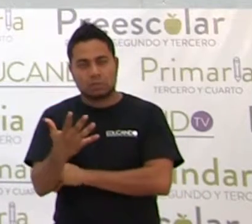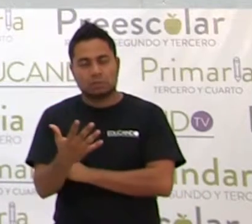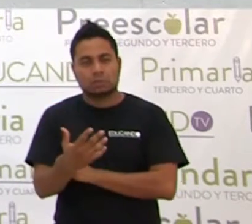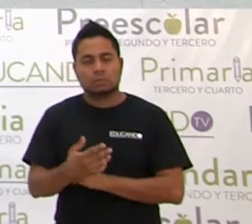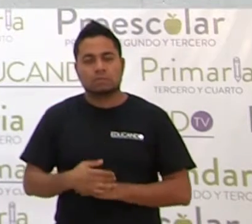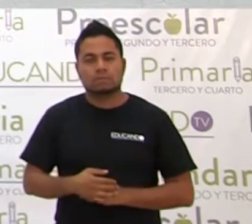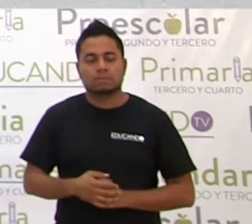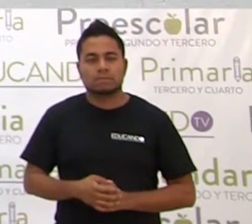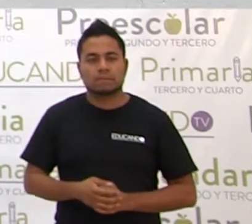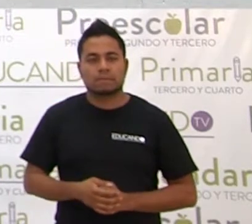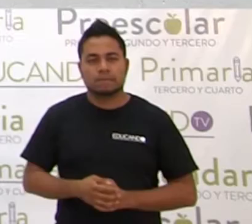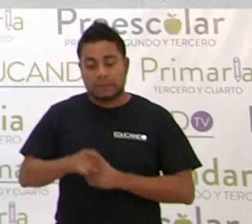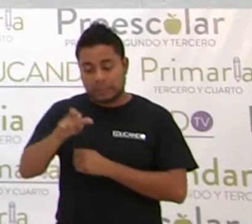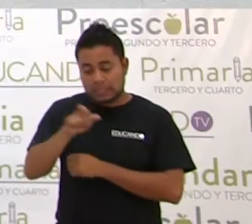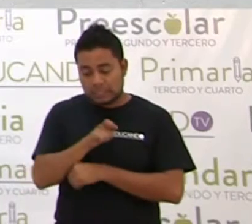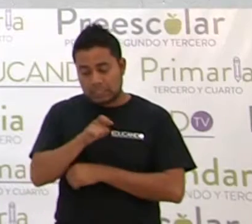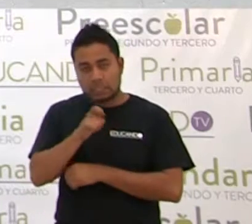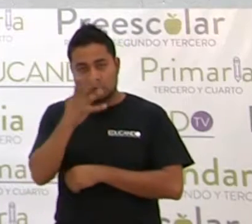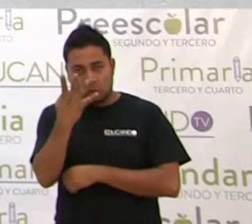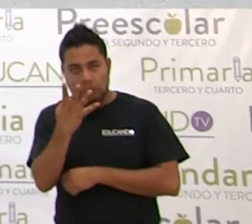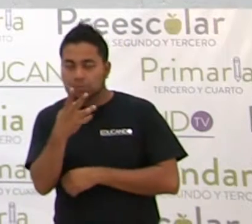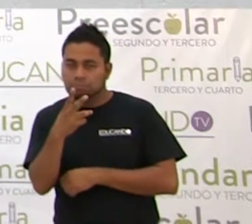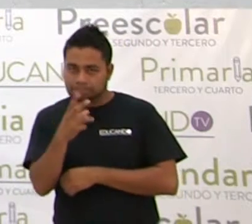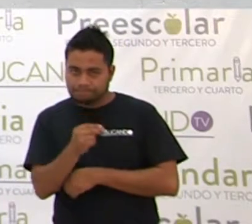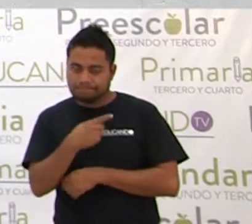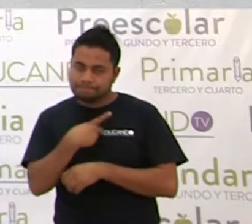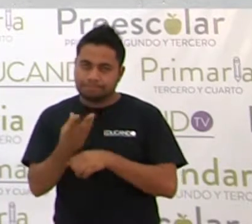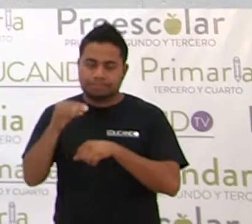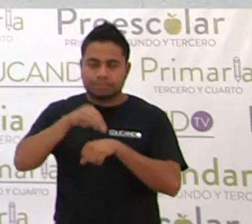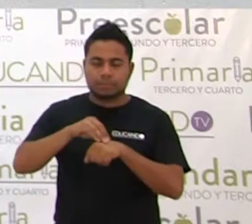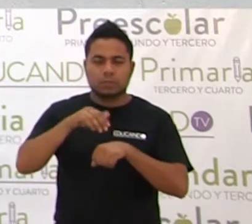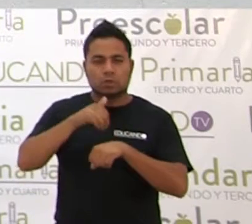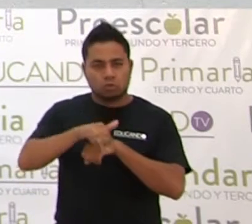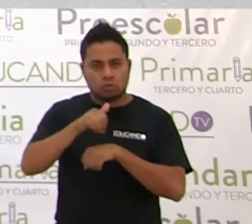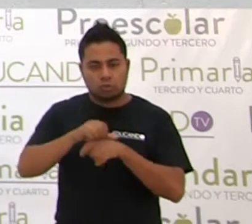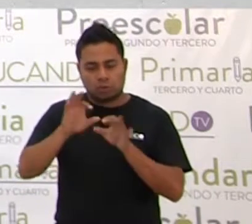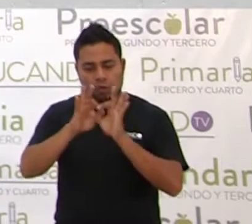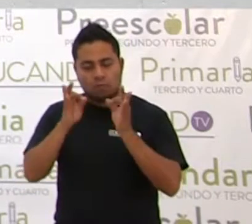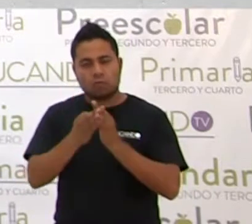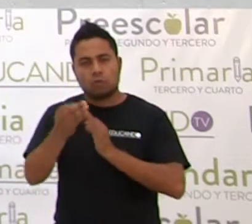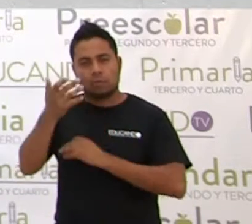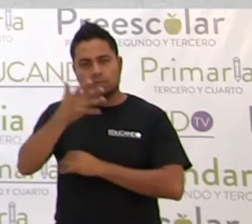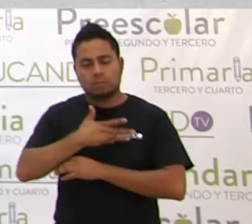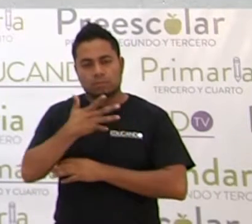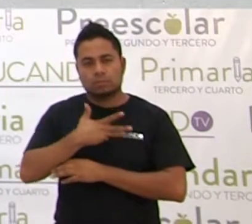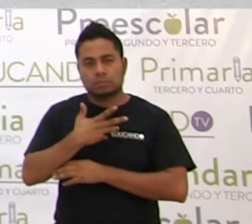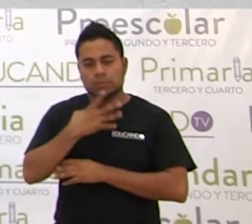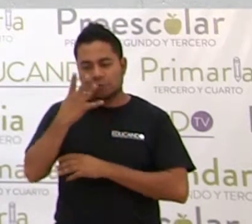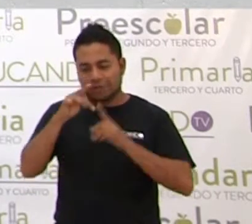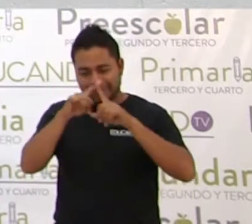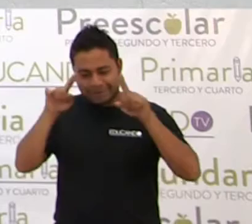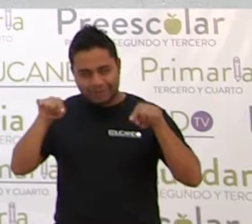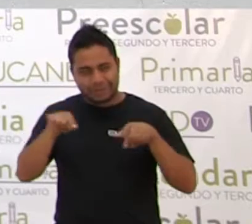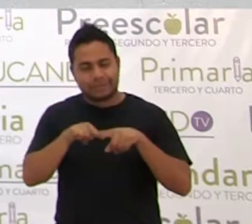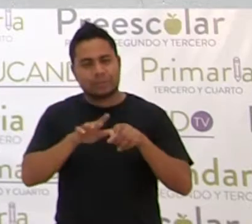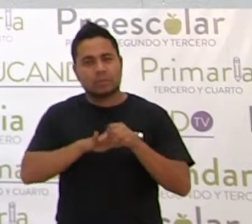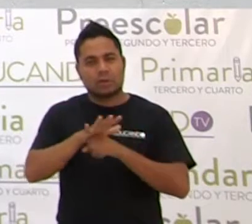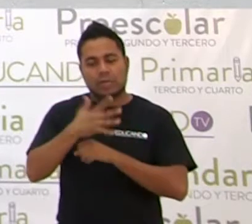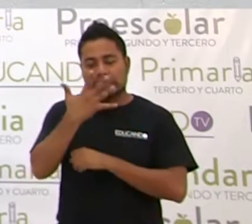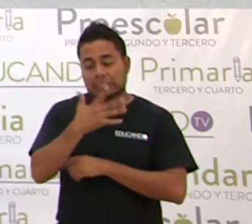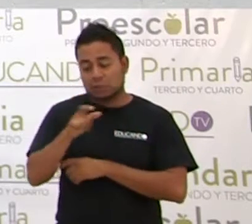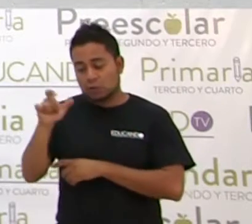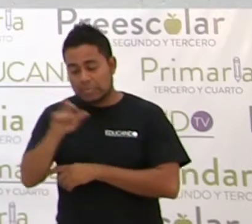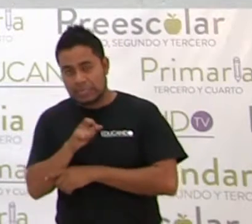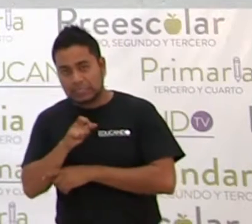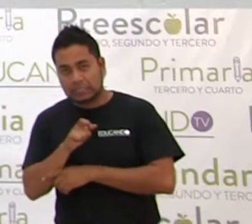En lugar de x cuarta, vamos a poner la figura que tiene cuatro lados. 5x